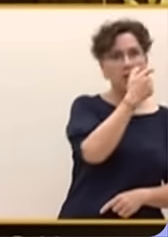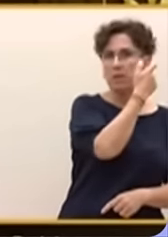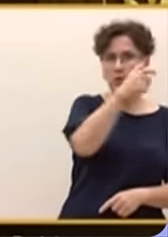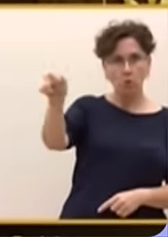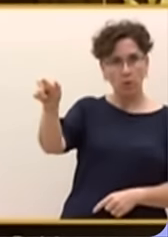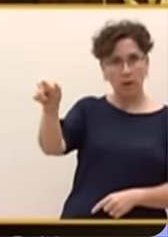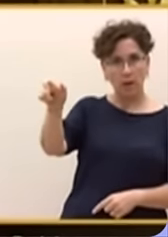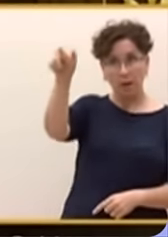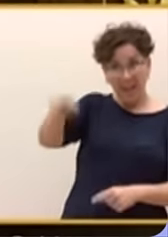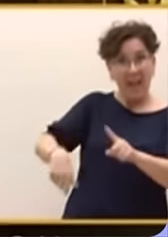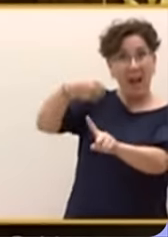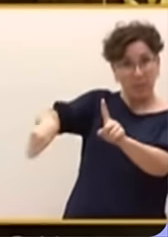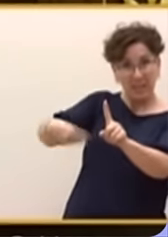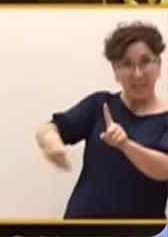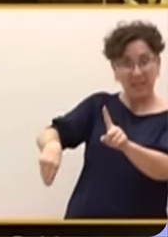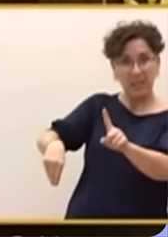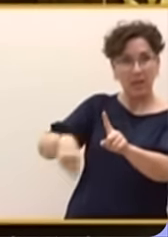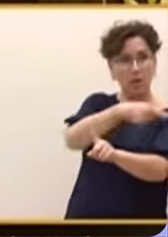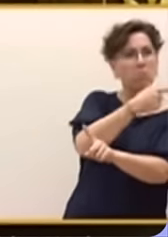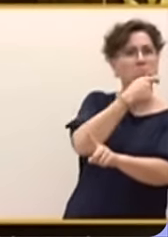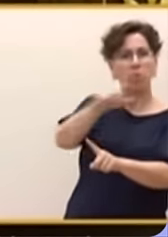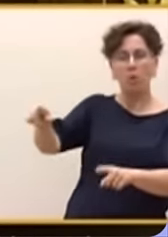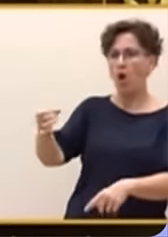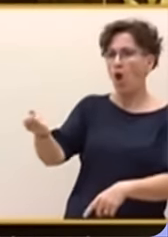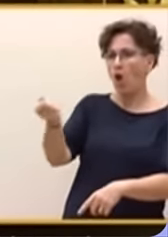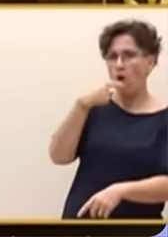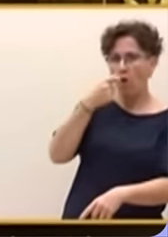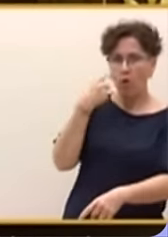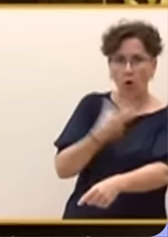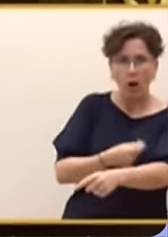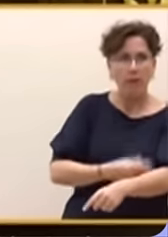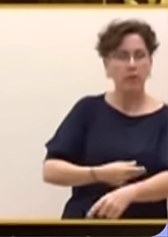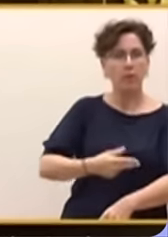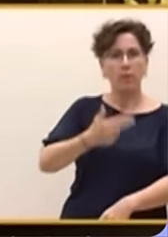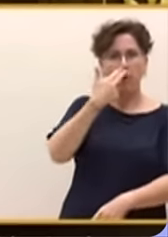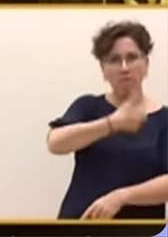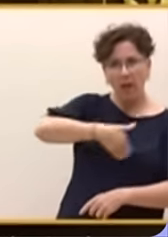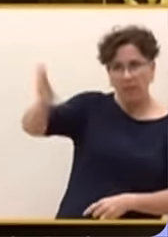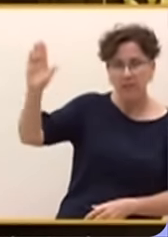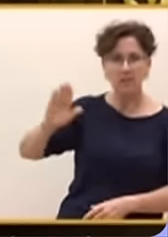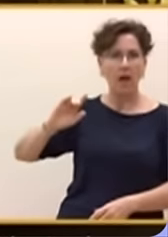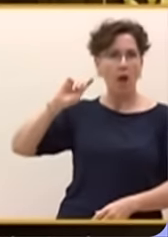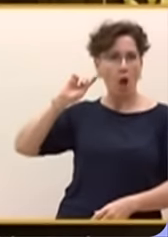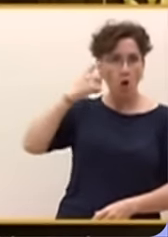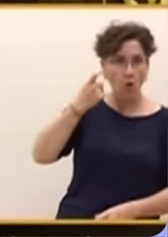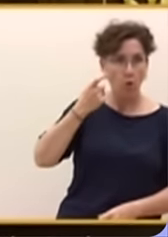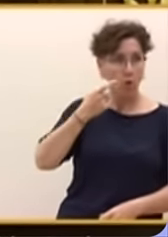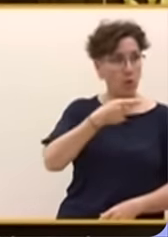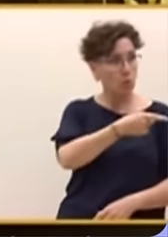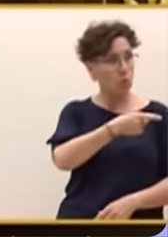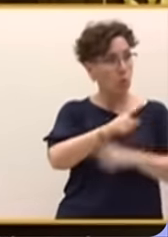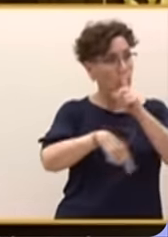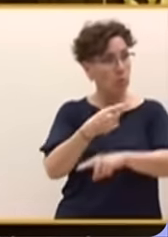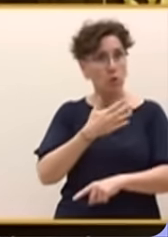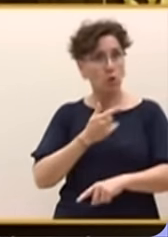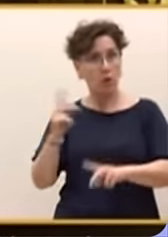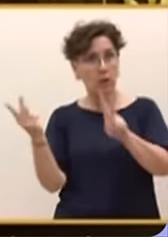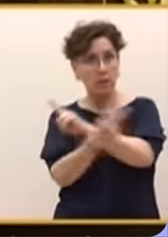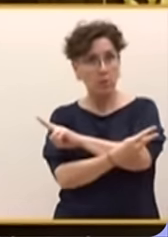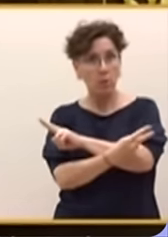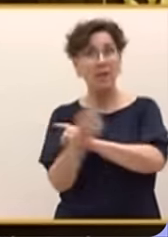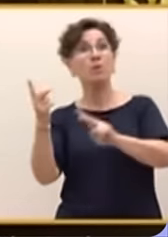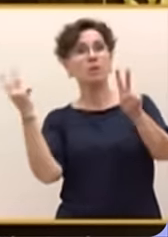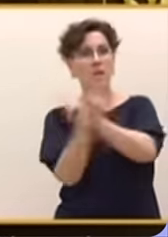presidente de una nación, le llaman drogadicto, fascista y loco, y pretenden que no le responda. Y cuando le responde, se